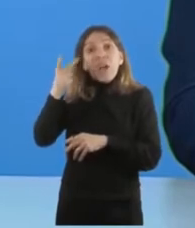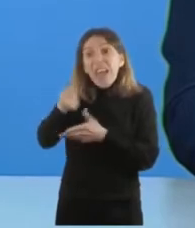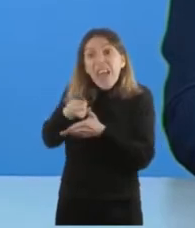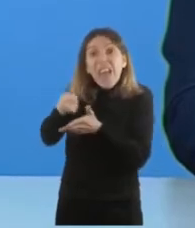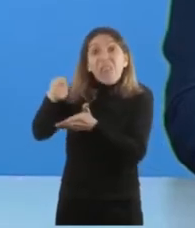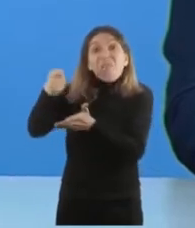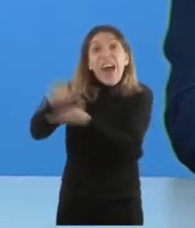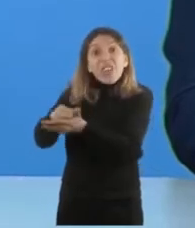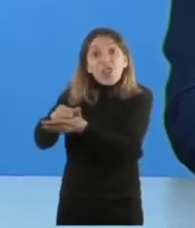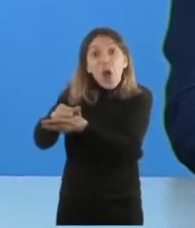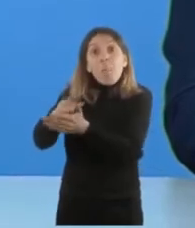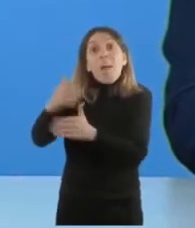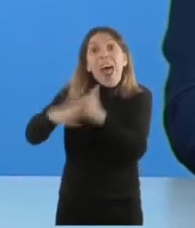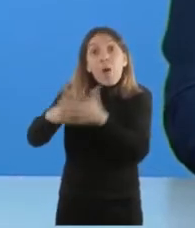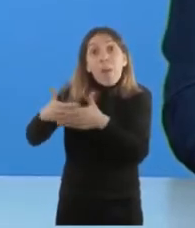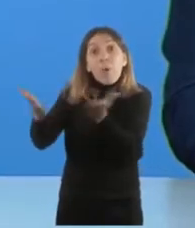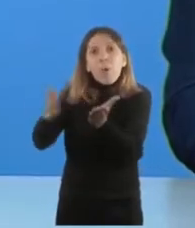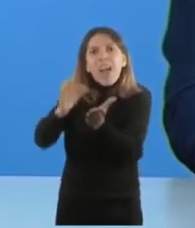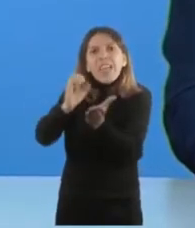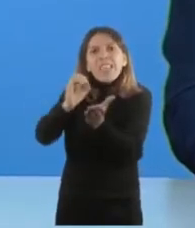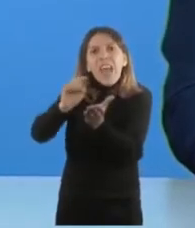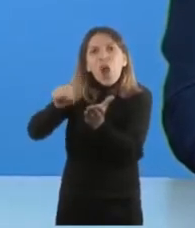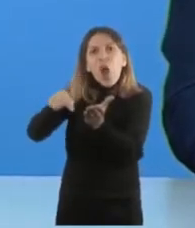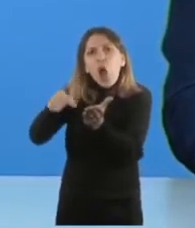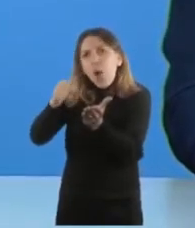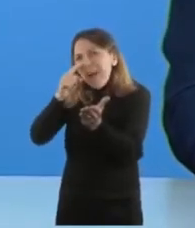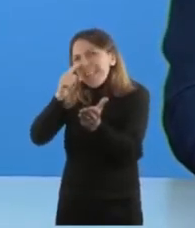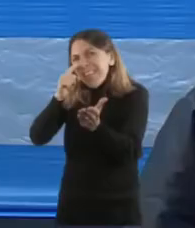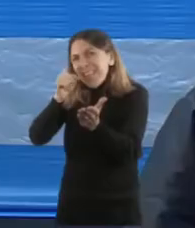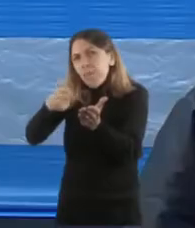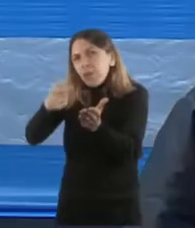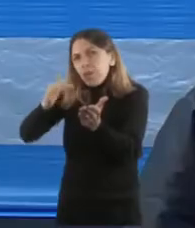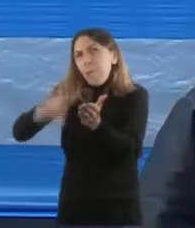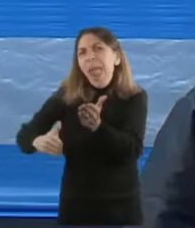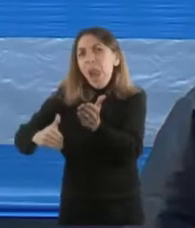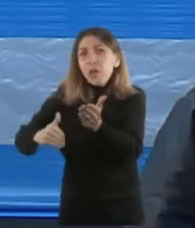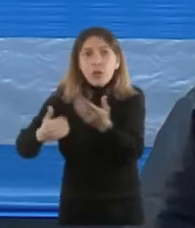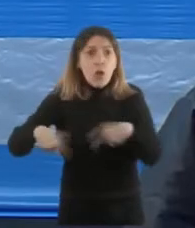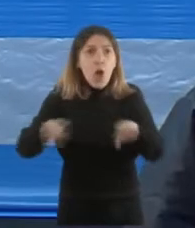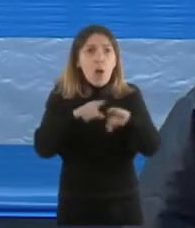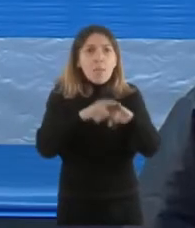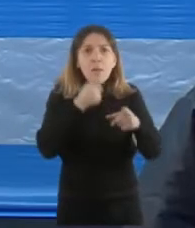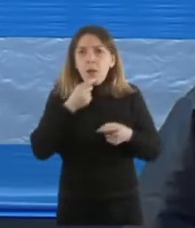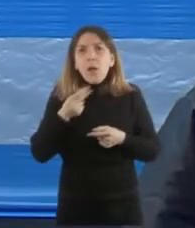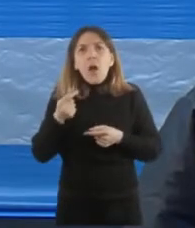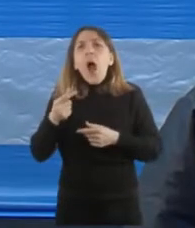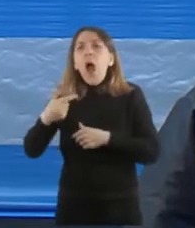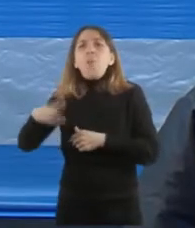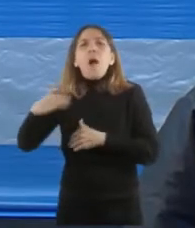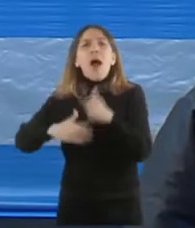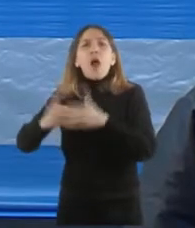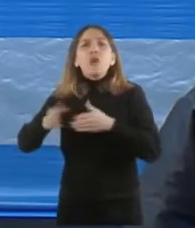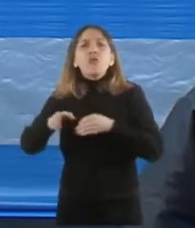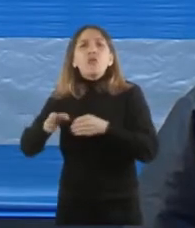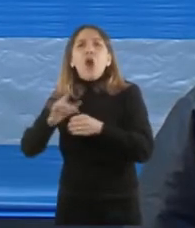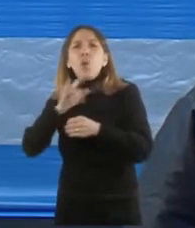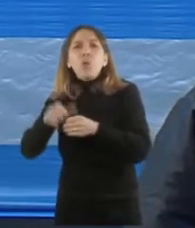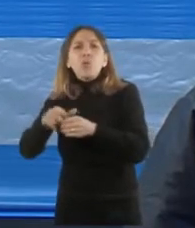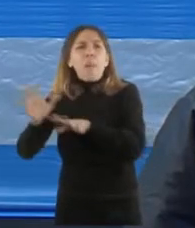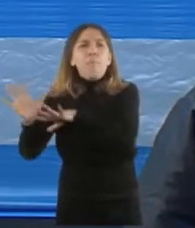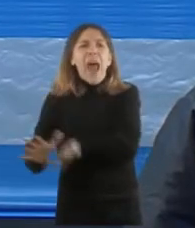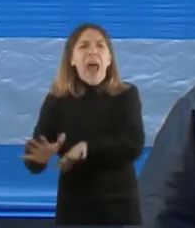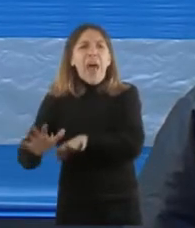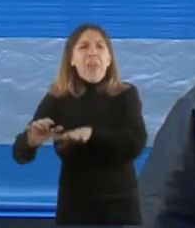% de inversión pública, que significó eso que contaban acá, rutas paradas, puentes parados, obras